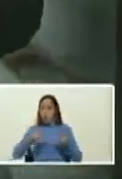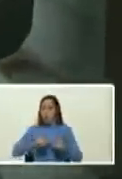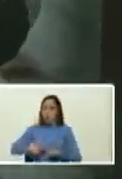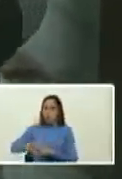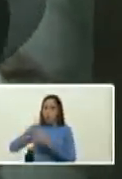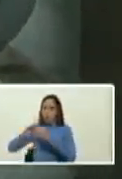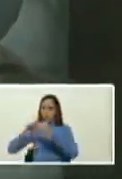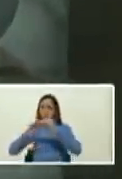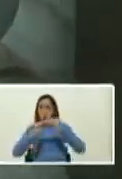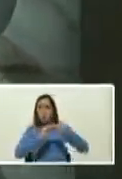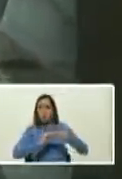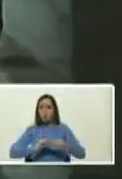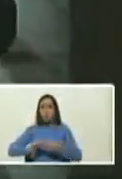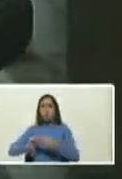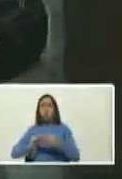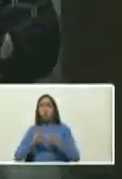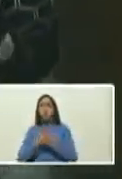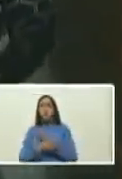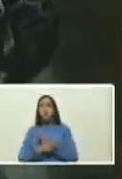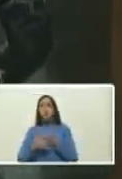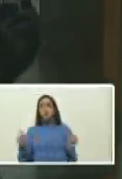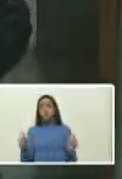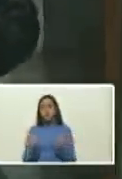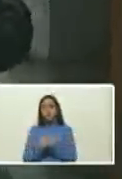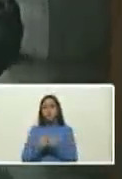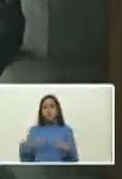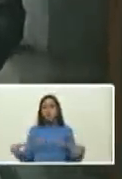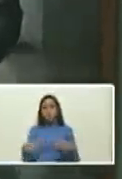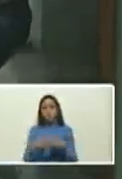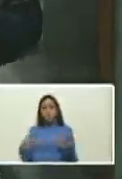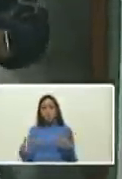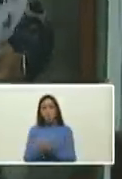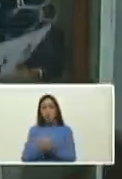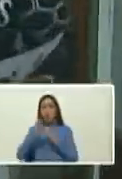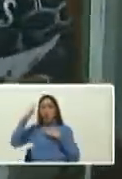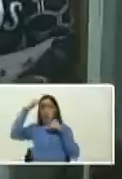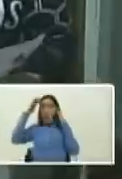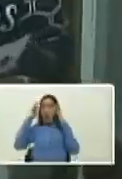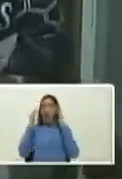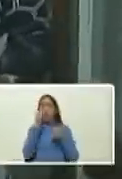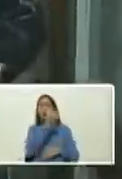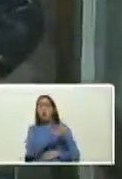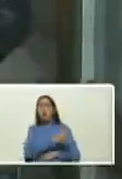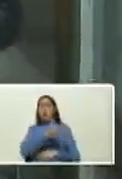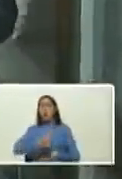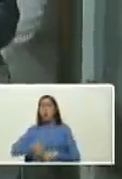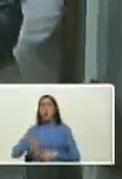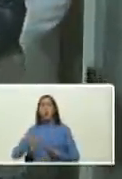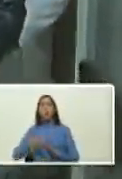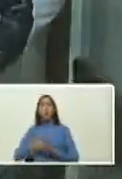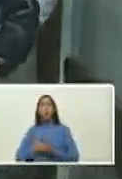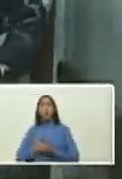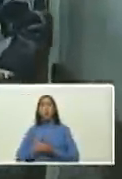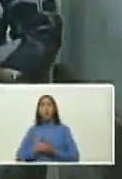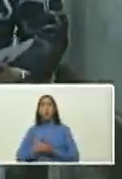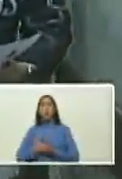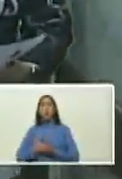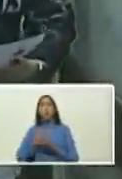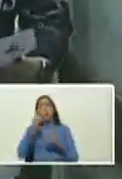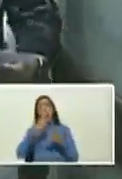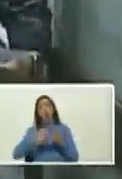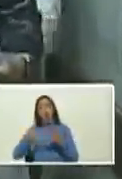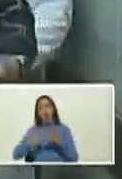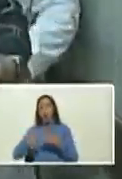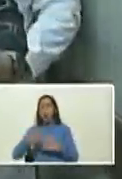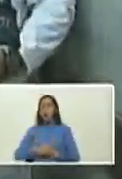que fueron recuperados con los compañeros que además tenían las atenciones en cada uno de los elementos que aquí hay para atención de